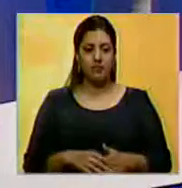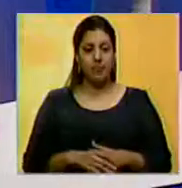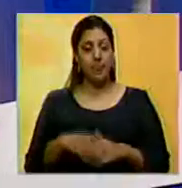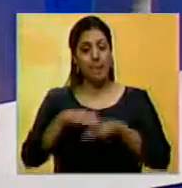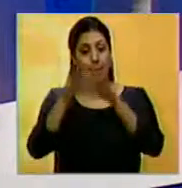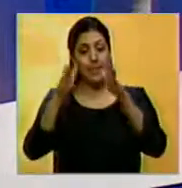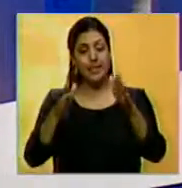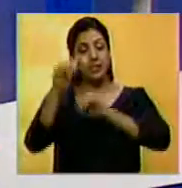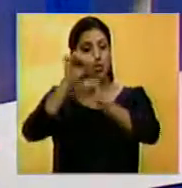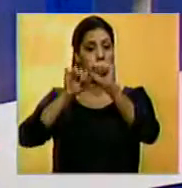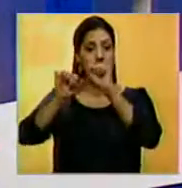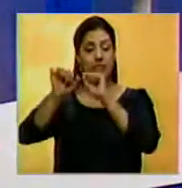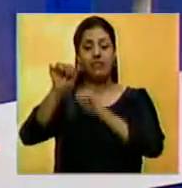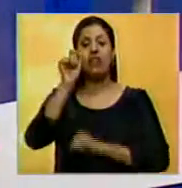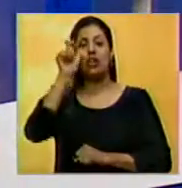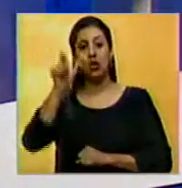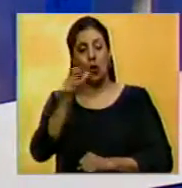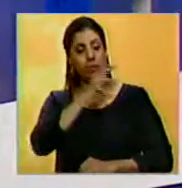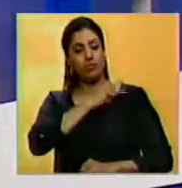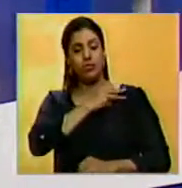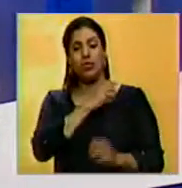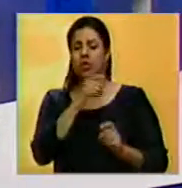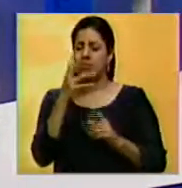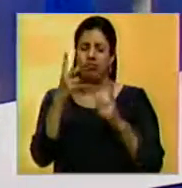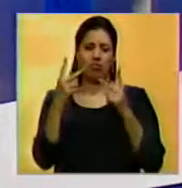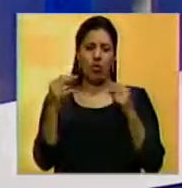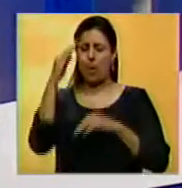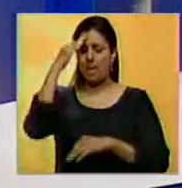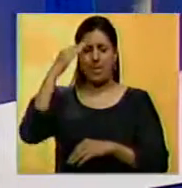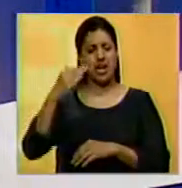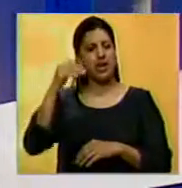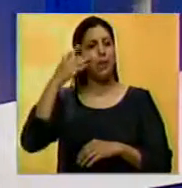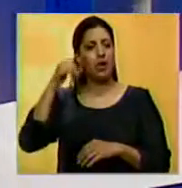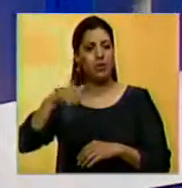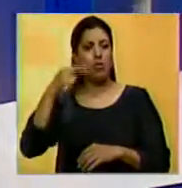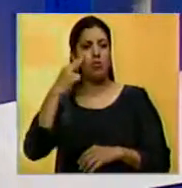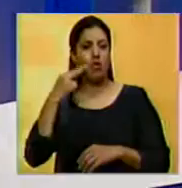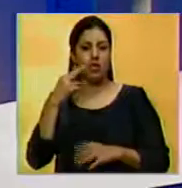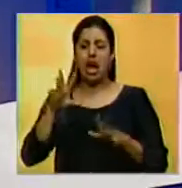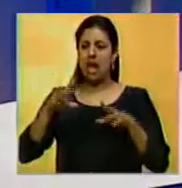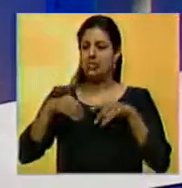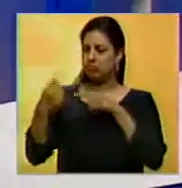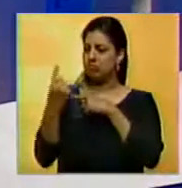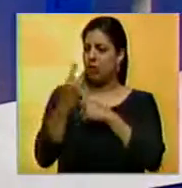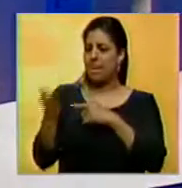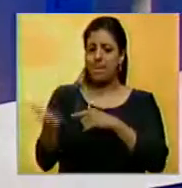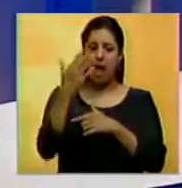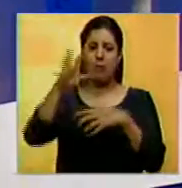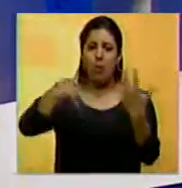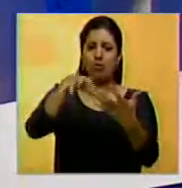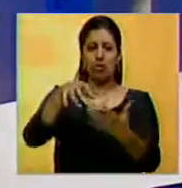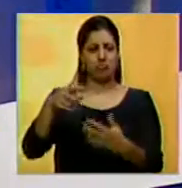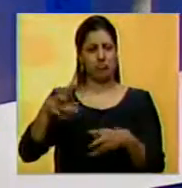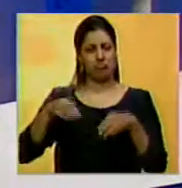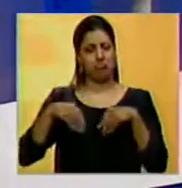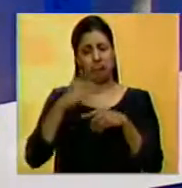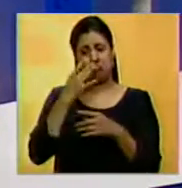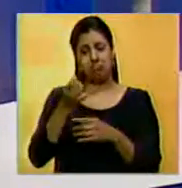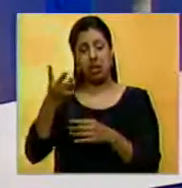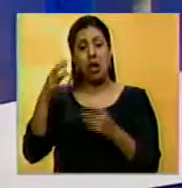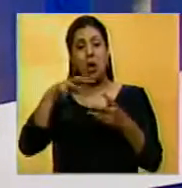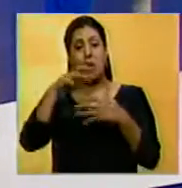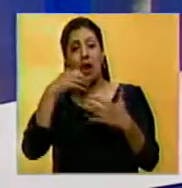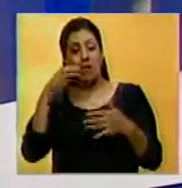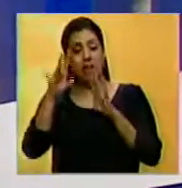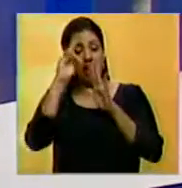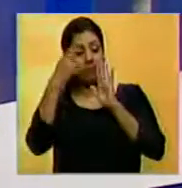El ministro para la defensa, Vladimir Padrino López, se descartó que la Fuerza Armada Nacional Bolivariana acate cualquier llamado a la insurrección, alteración del